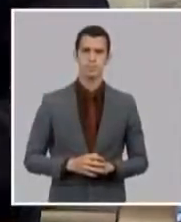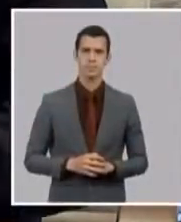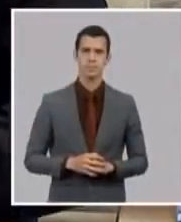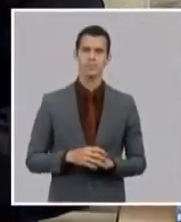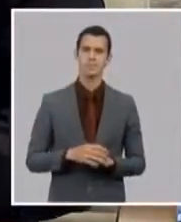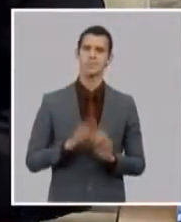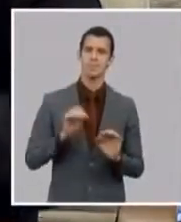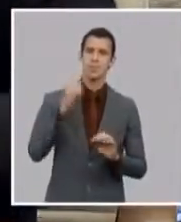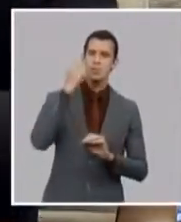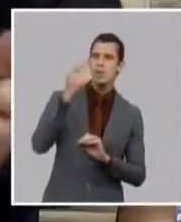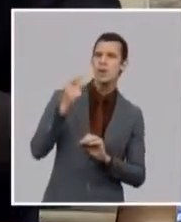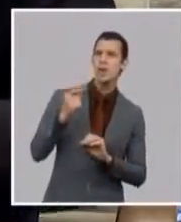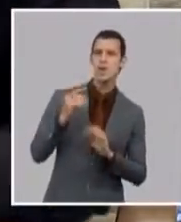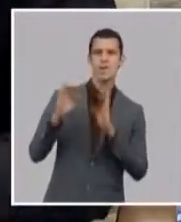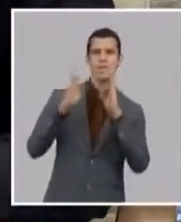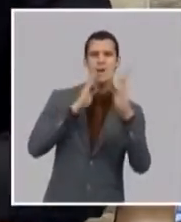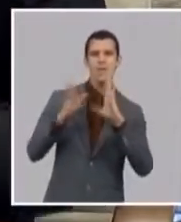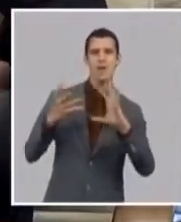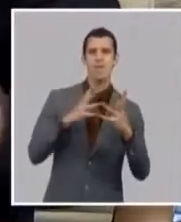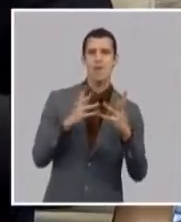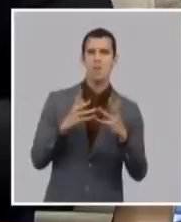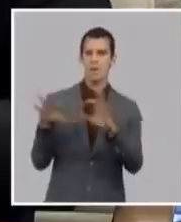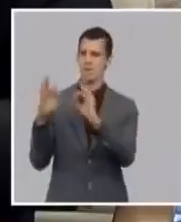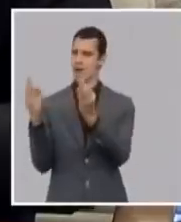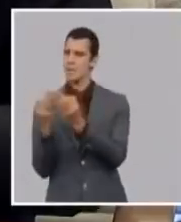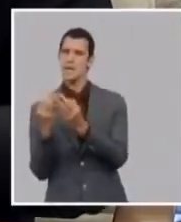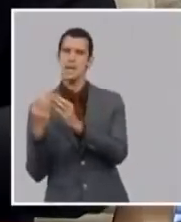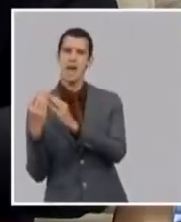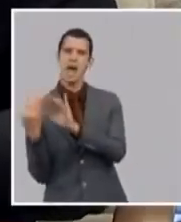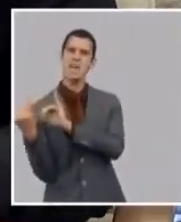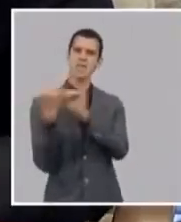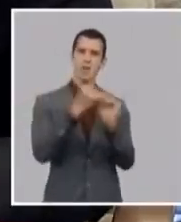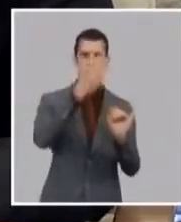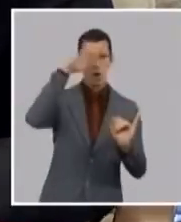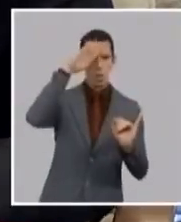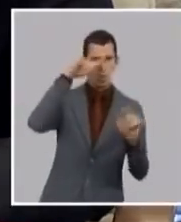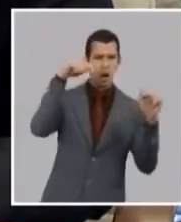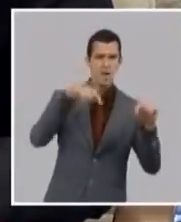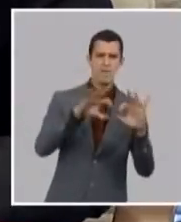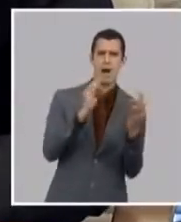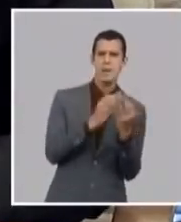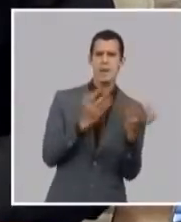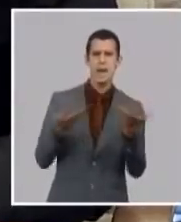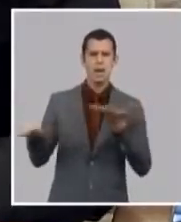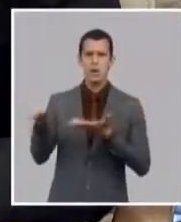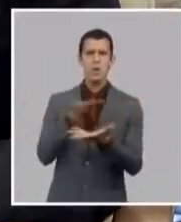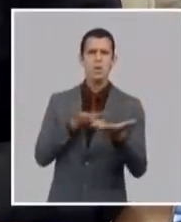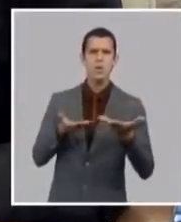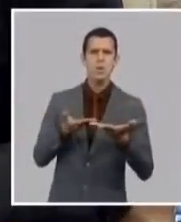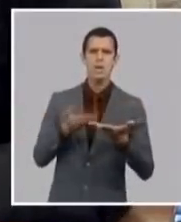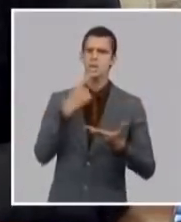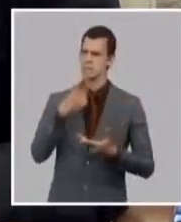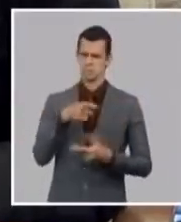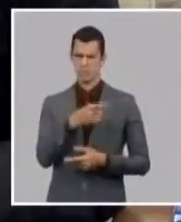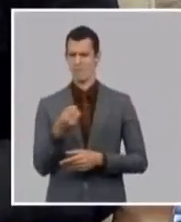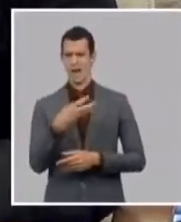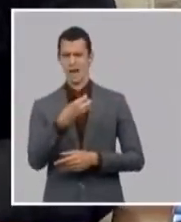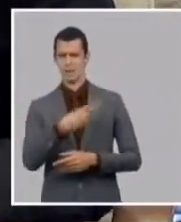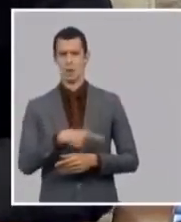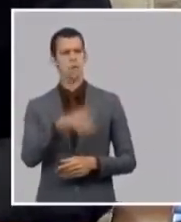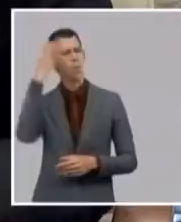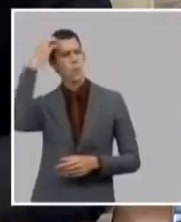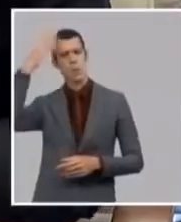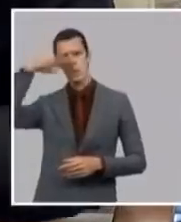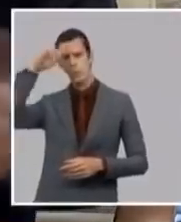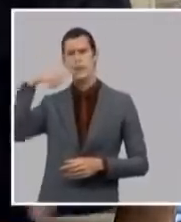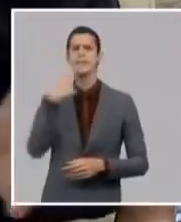y cosas diciendo oye en Cuba no hay bloqueo hay un gobierno que no quiere resolver los problemas o que no quiere pagar dice no no le venden